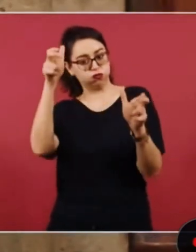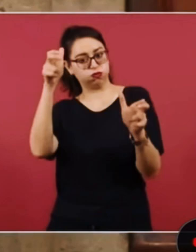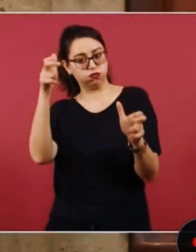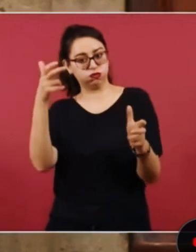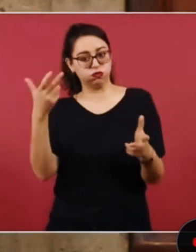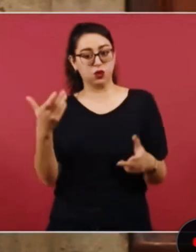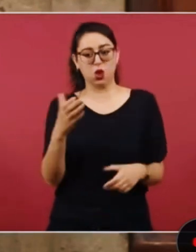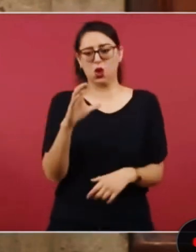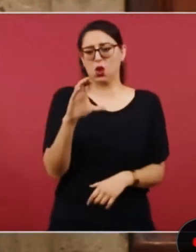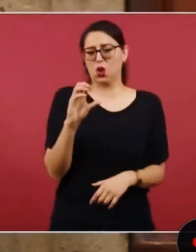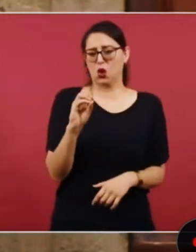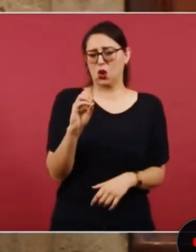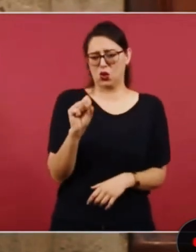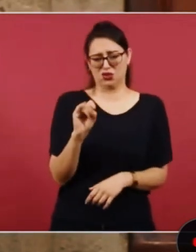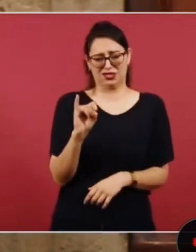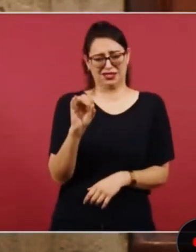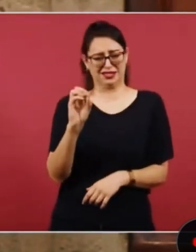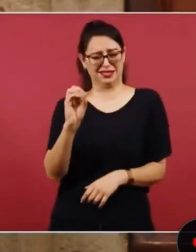cosío